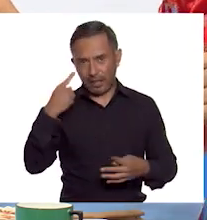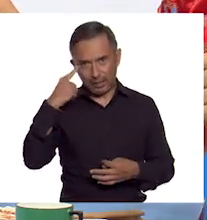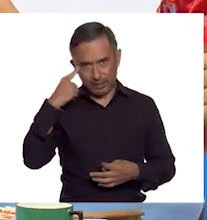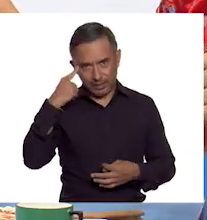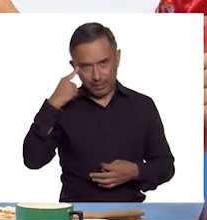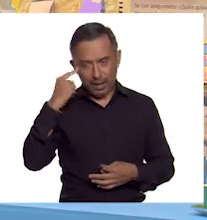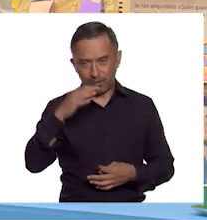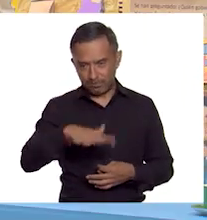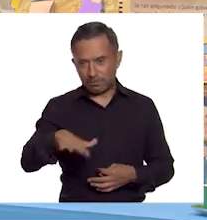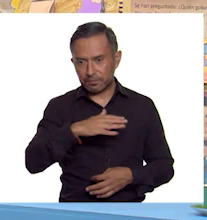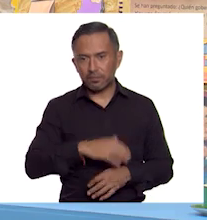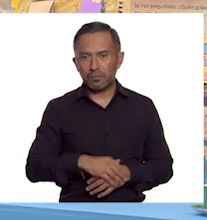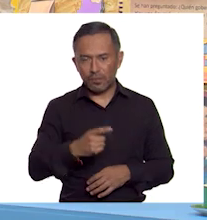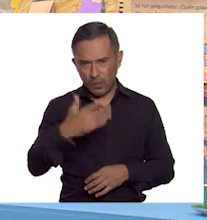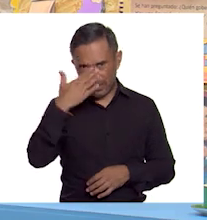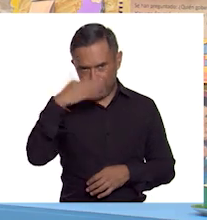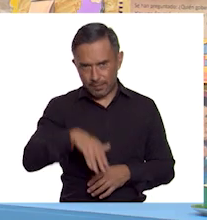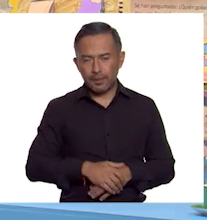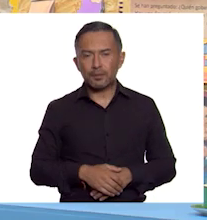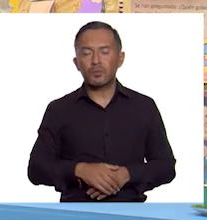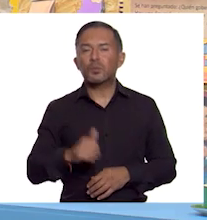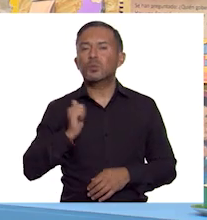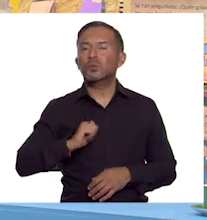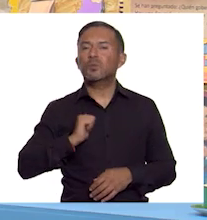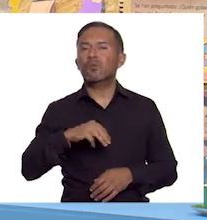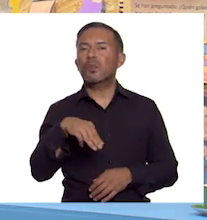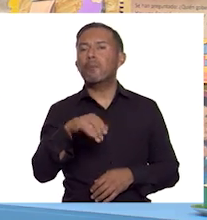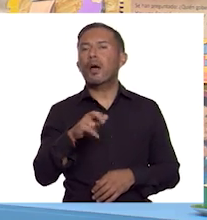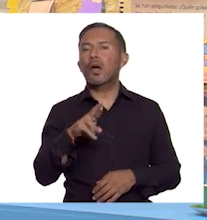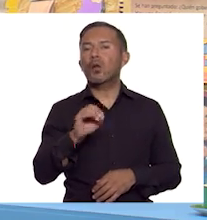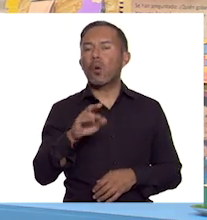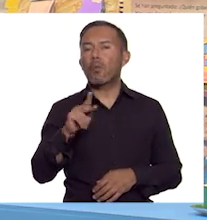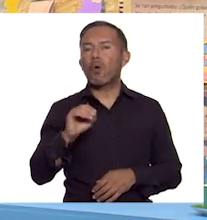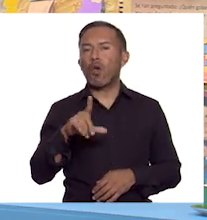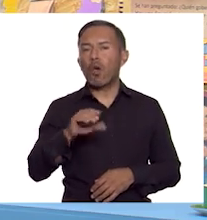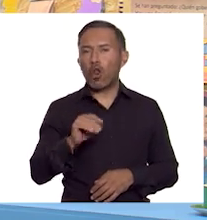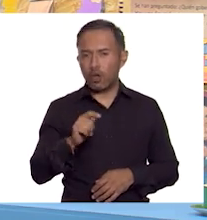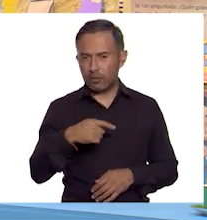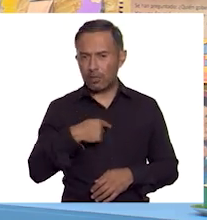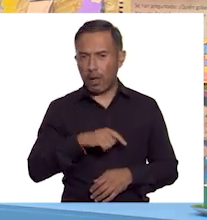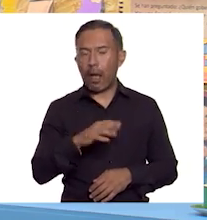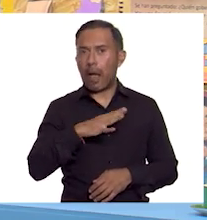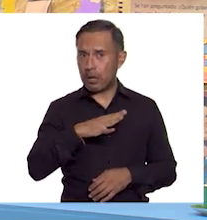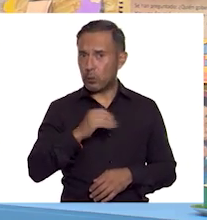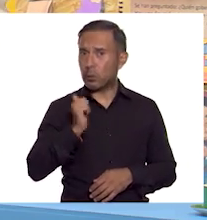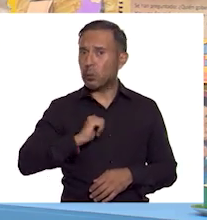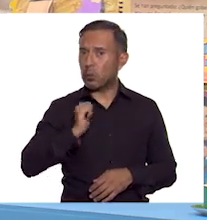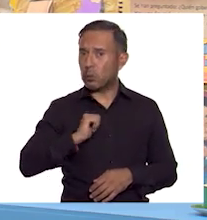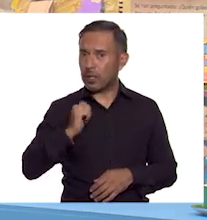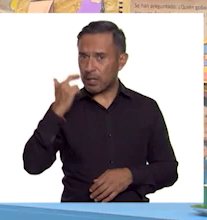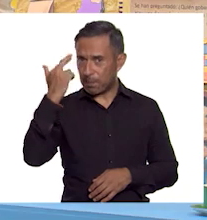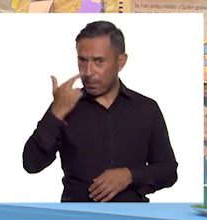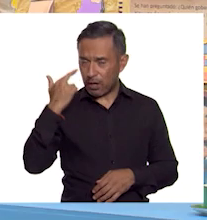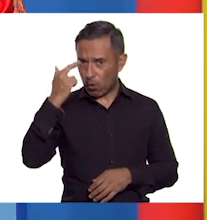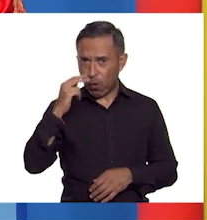¿Sabían que la China que conoció Marco Polo fue la gobernada por el Imperio Mongol? Vero, ¿me ayudas colocando a Marco